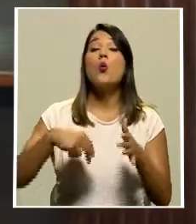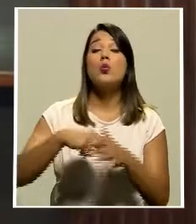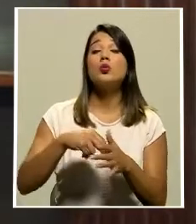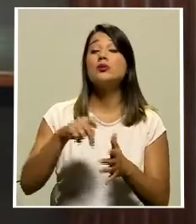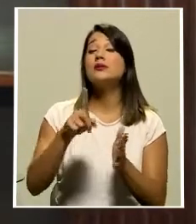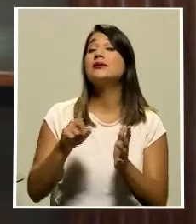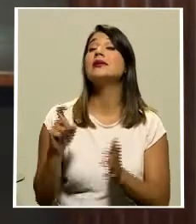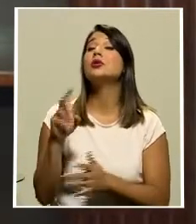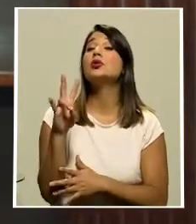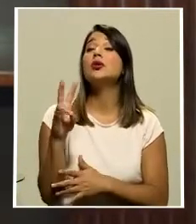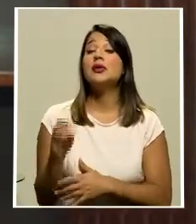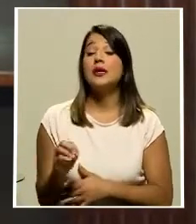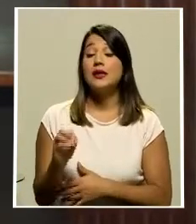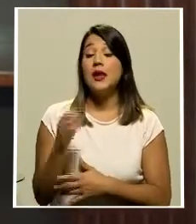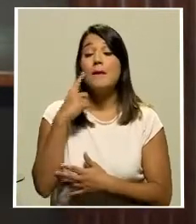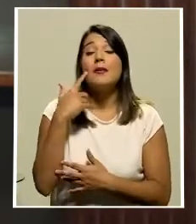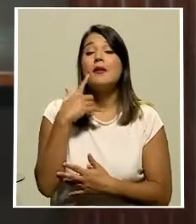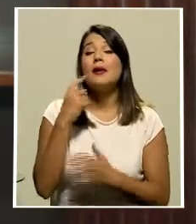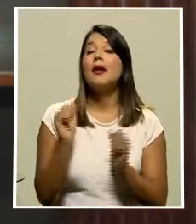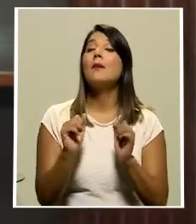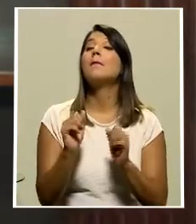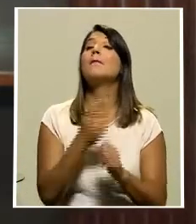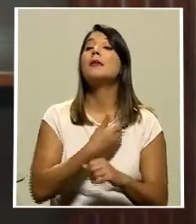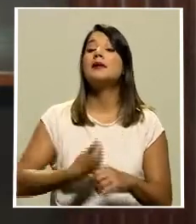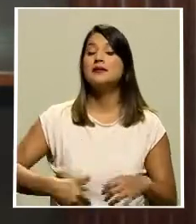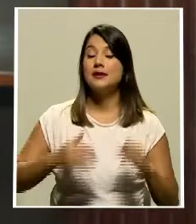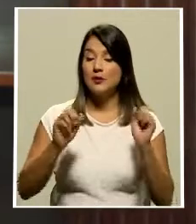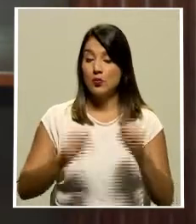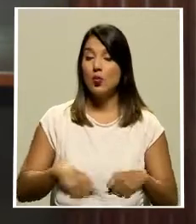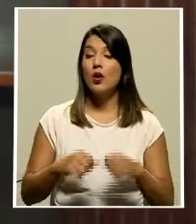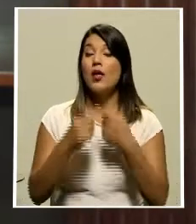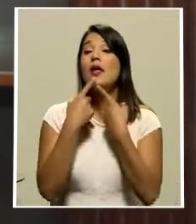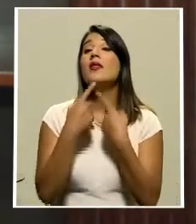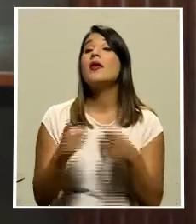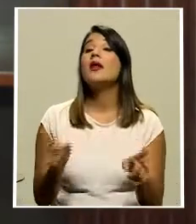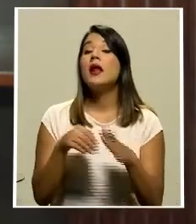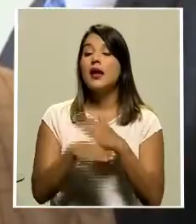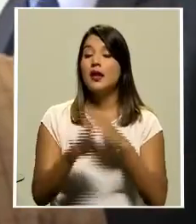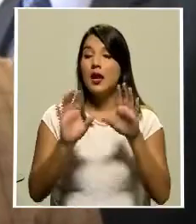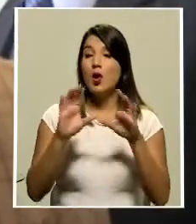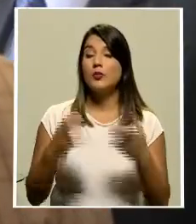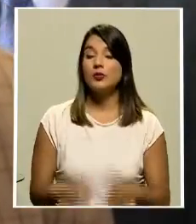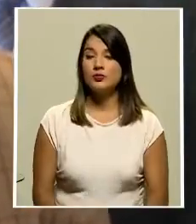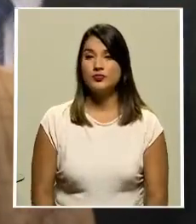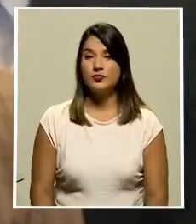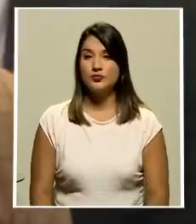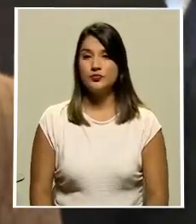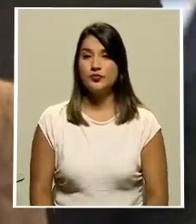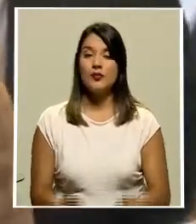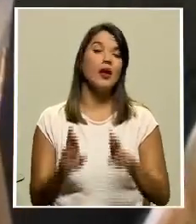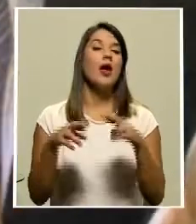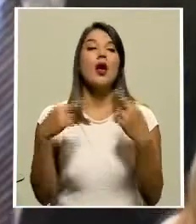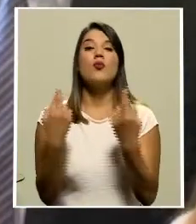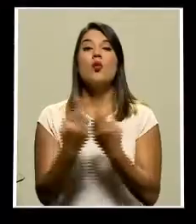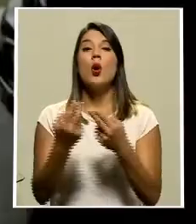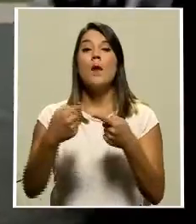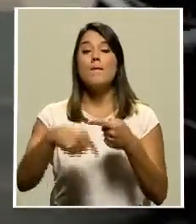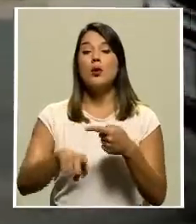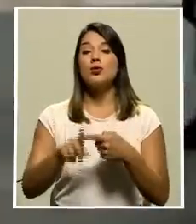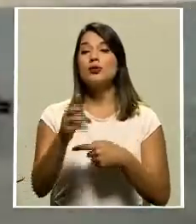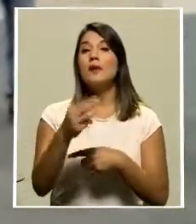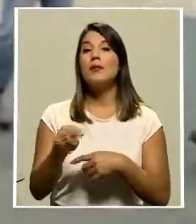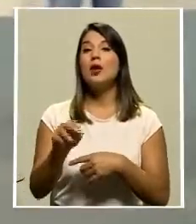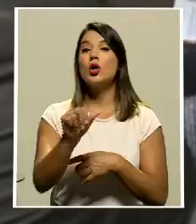que ni legal para que el presidente declare en esa comisión legislativa la comparecencia del mandatario será el próximo